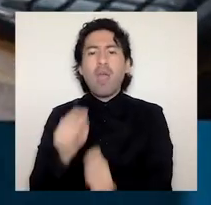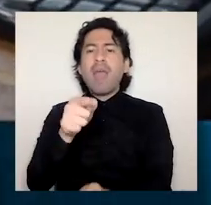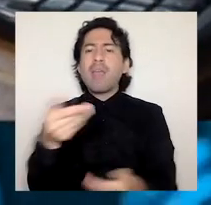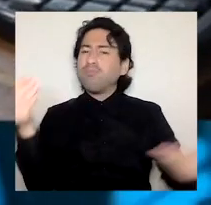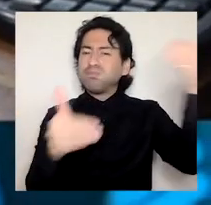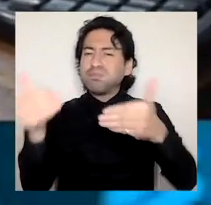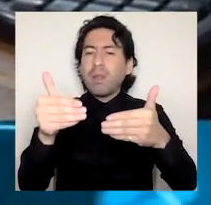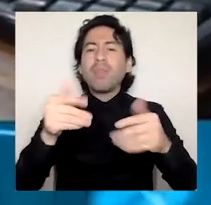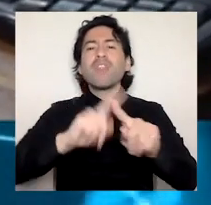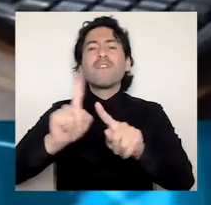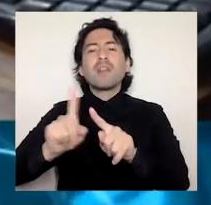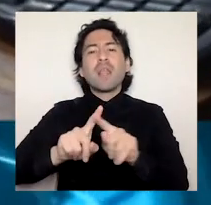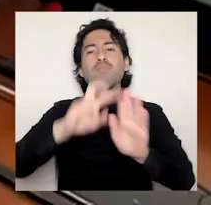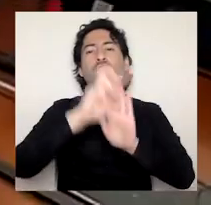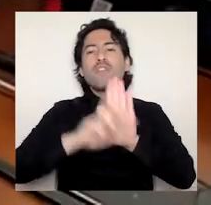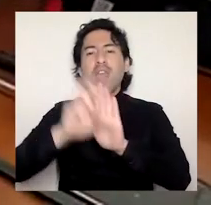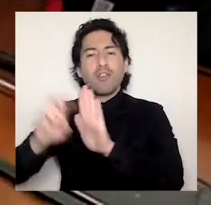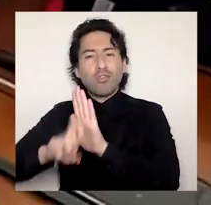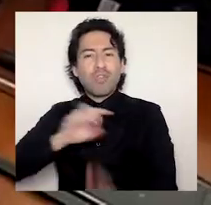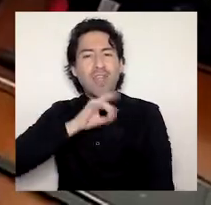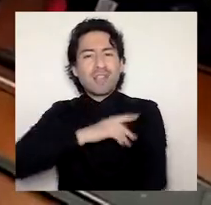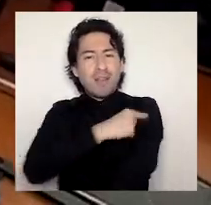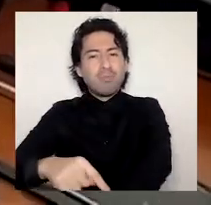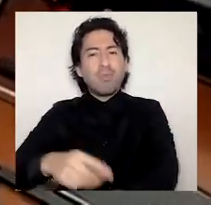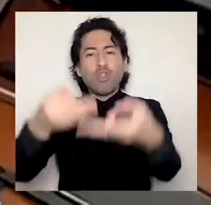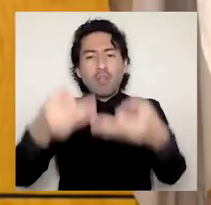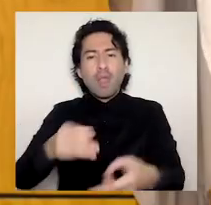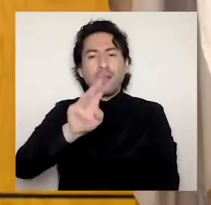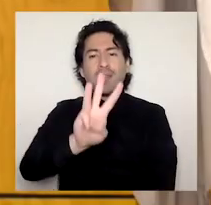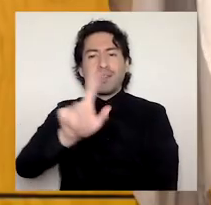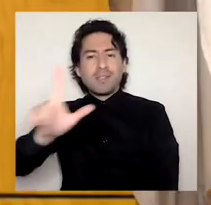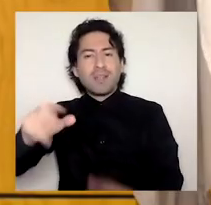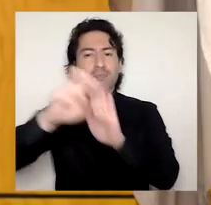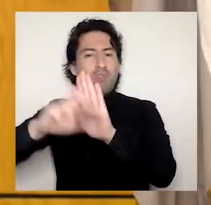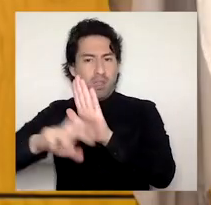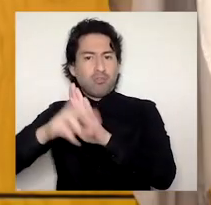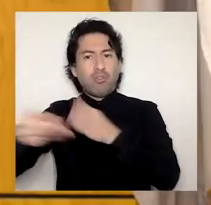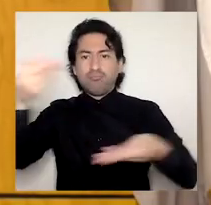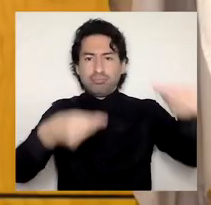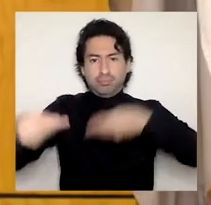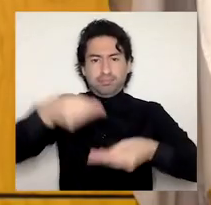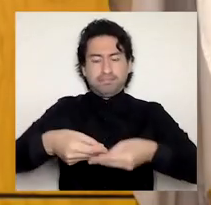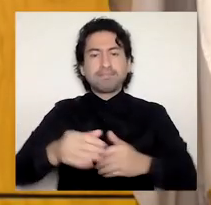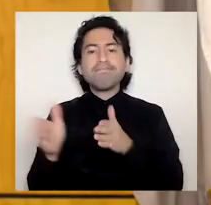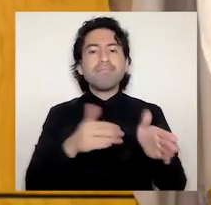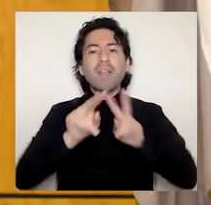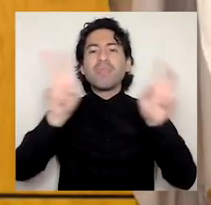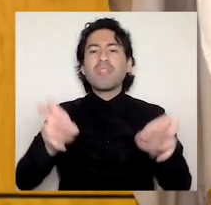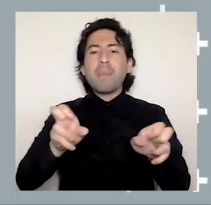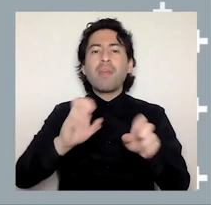donde participaron 37 proyectos de investigación de todo Chile. En materia de extensión y cultura,